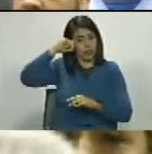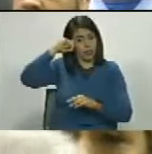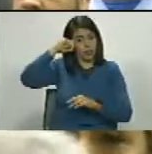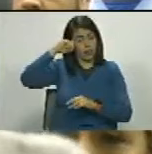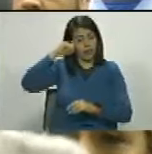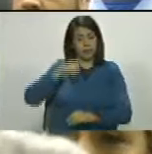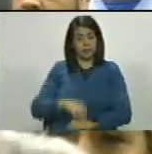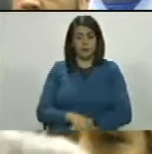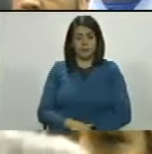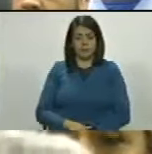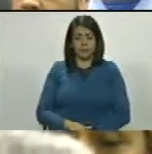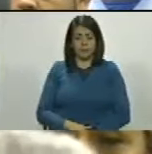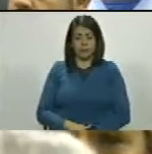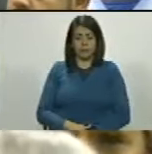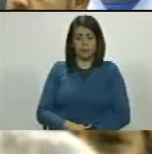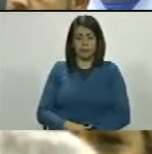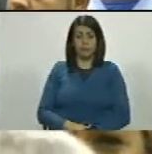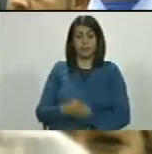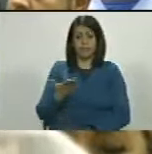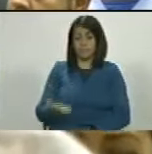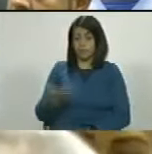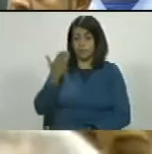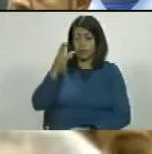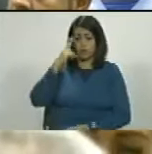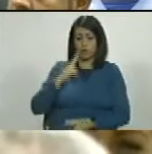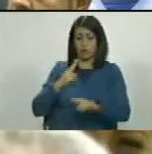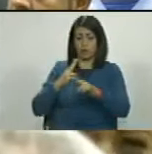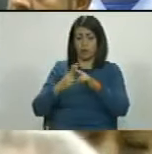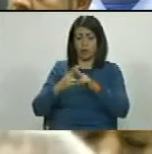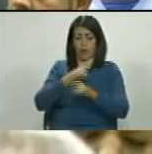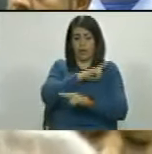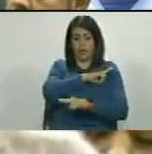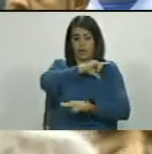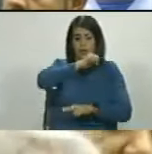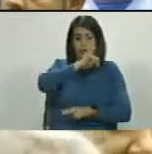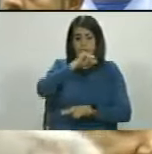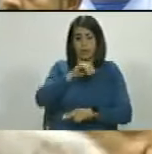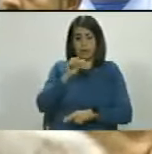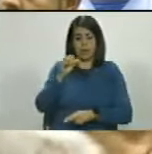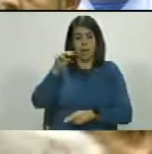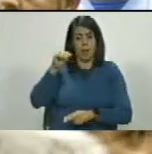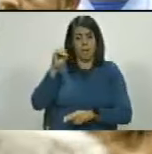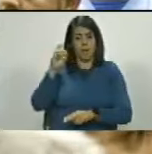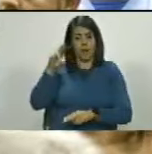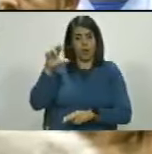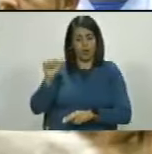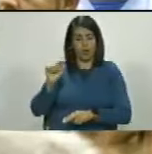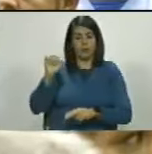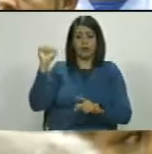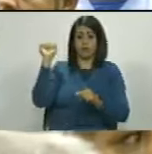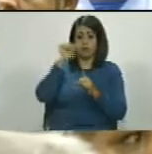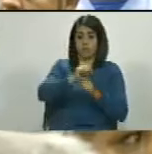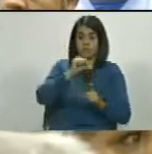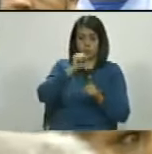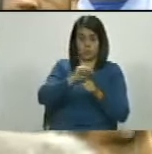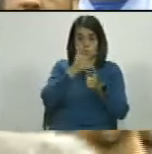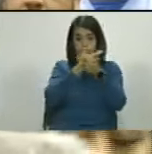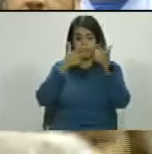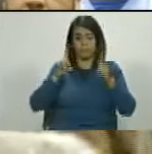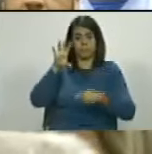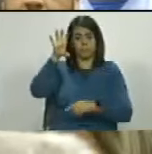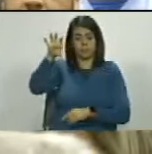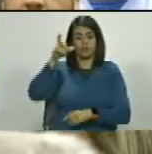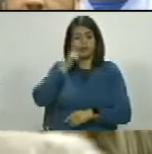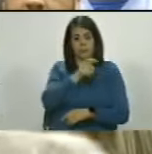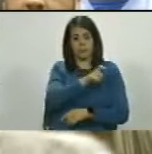de reivindicar al general Ezequiel Zamora es luchando por la libertad de la patria, por la